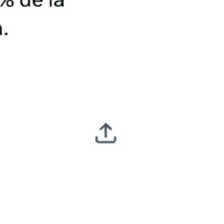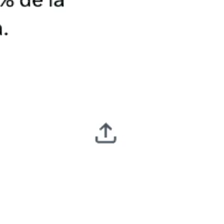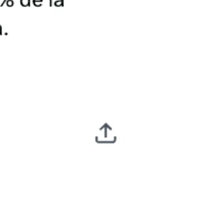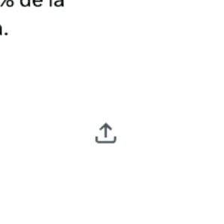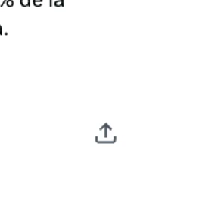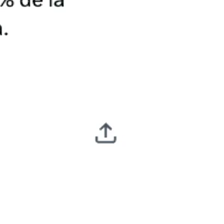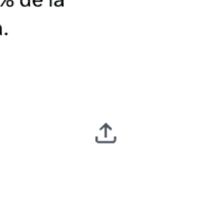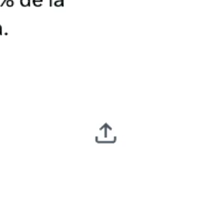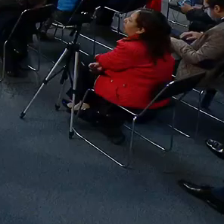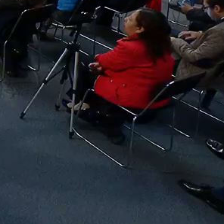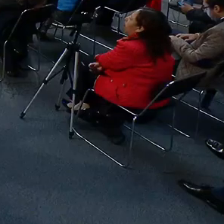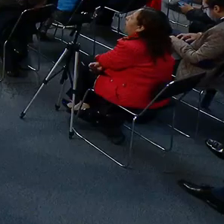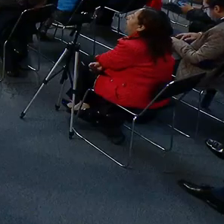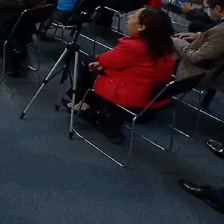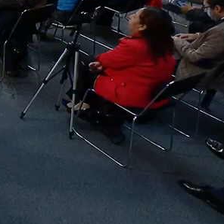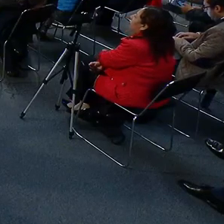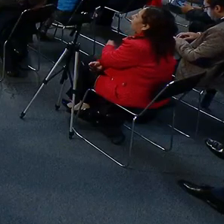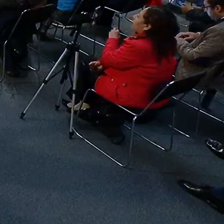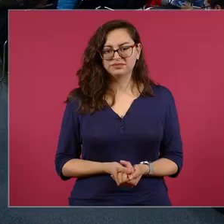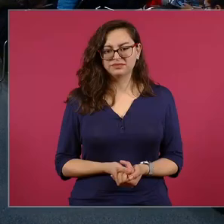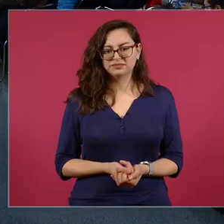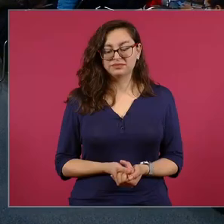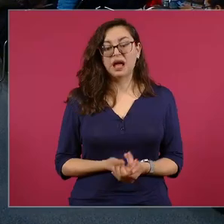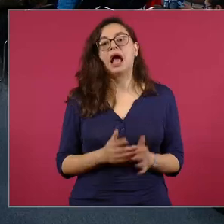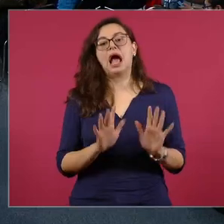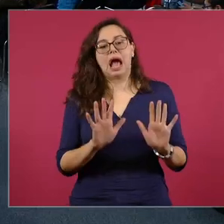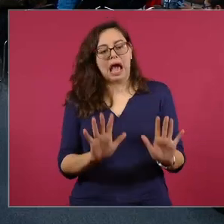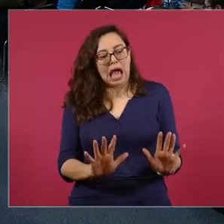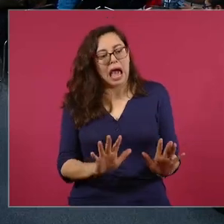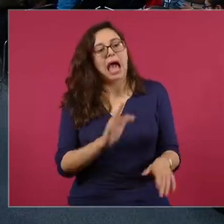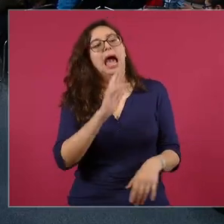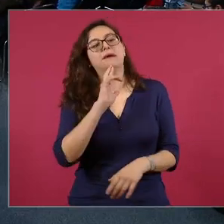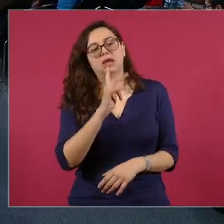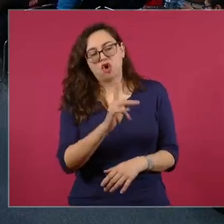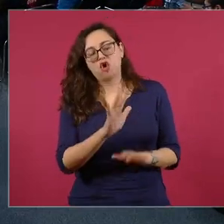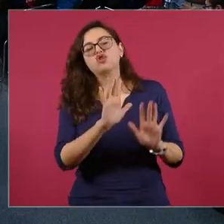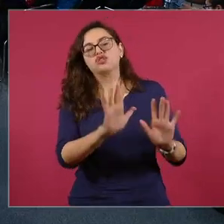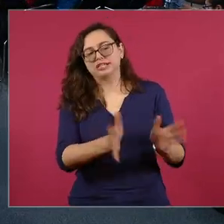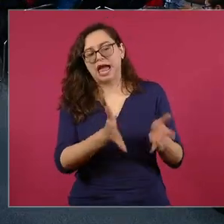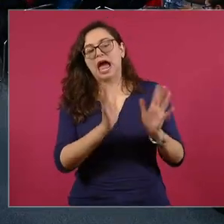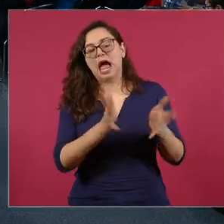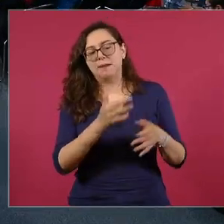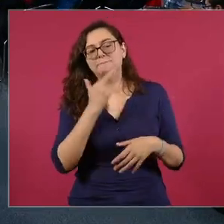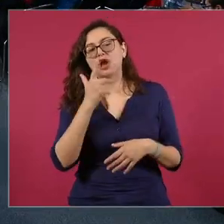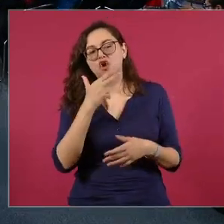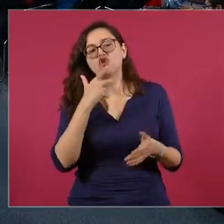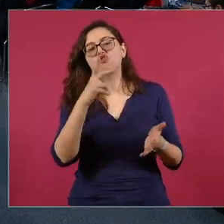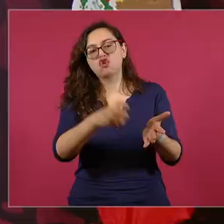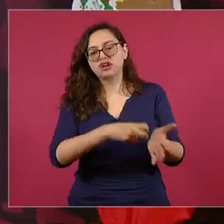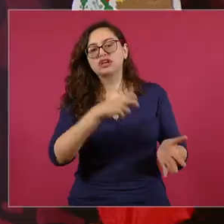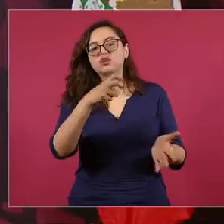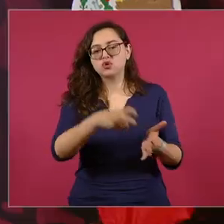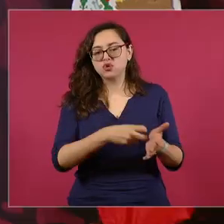dictadura ya va mejorando ya va mejorando porque